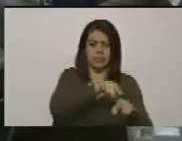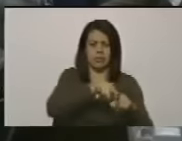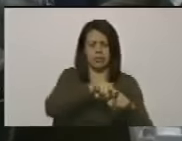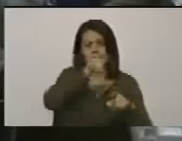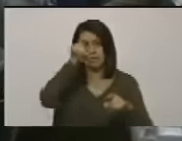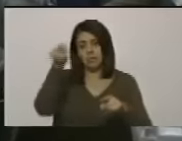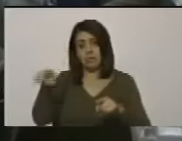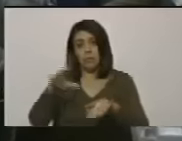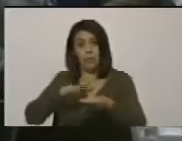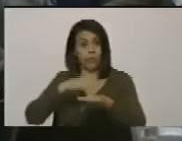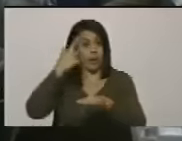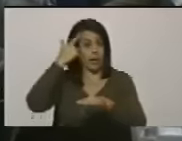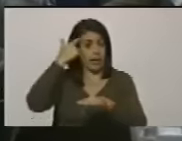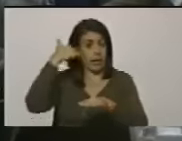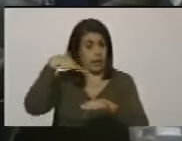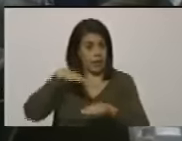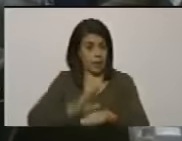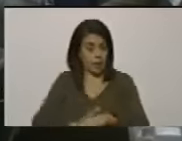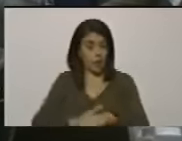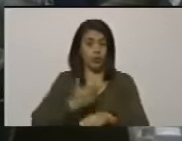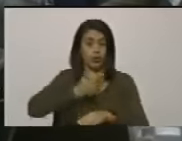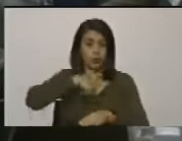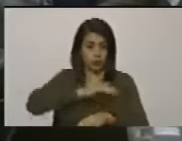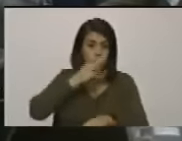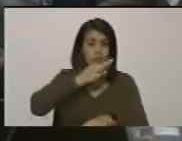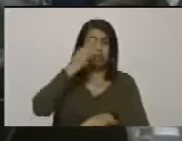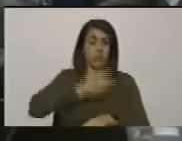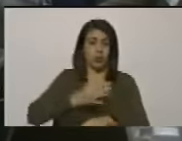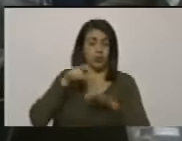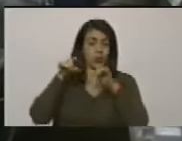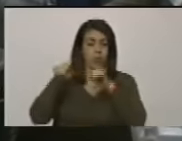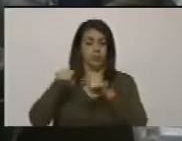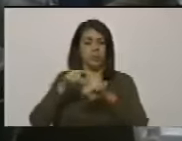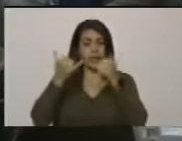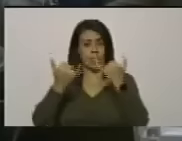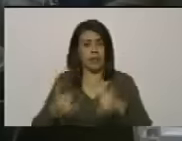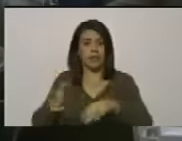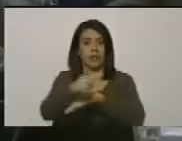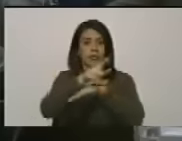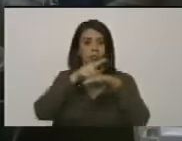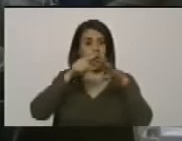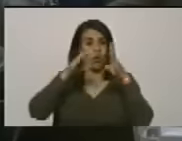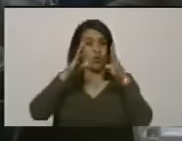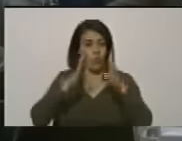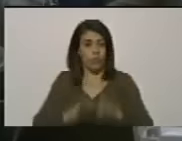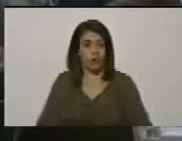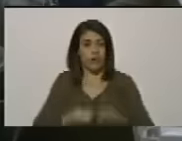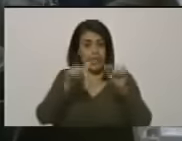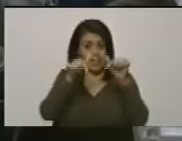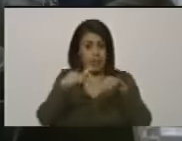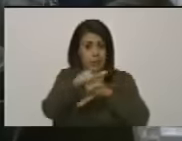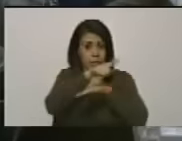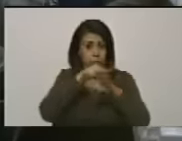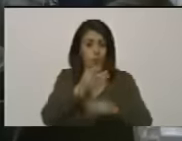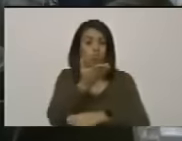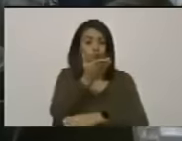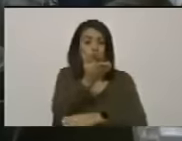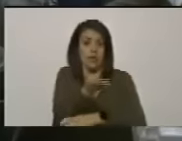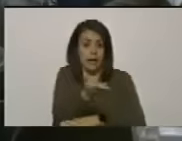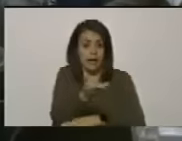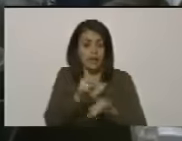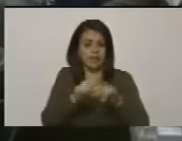porque creíamos y creemos y estamos convencidos de que este gobierno de facto este gobierno de ustedes